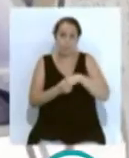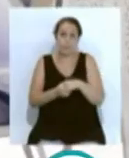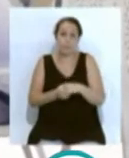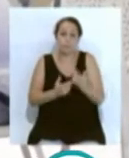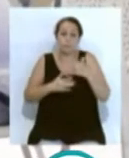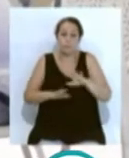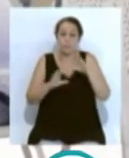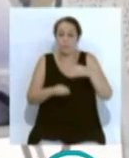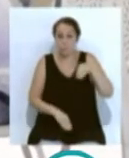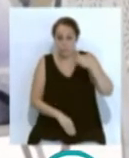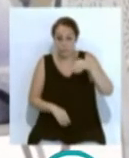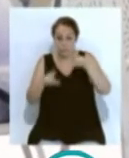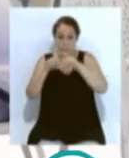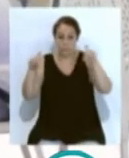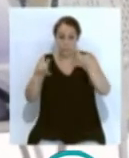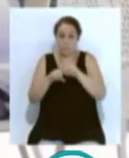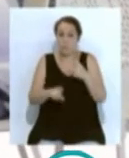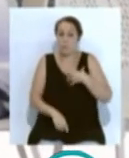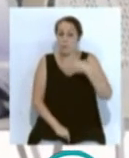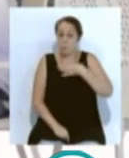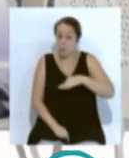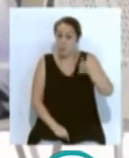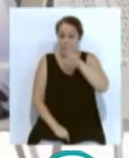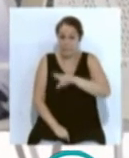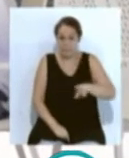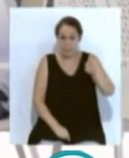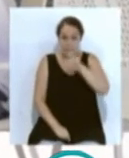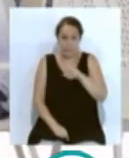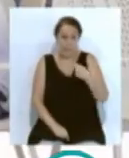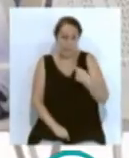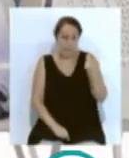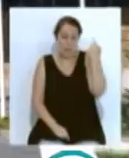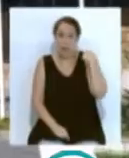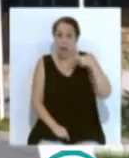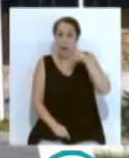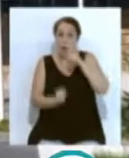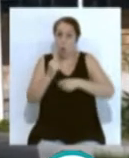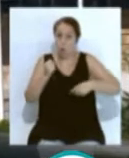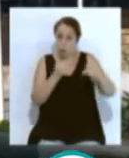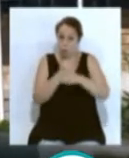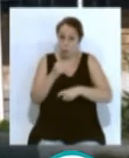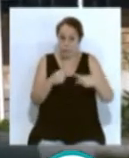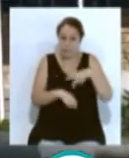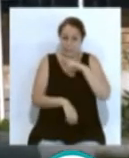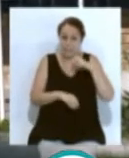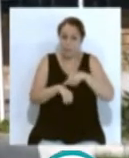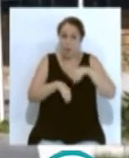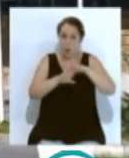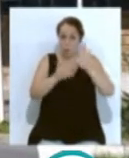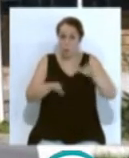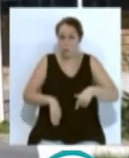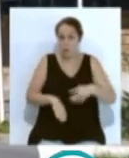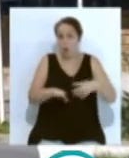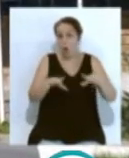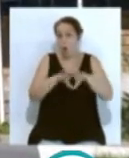obstante, el presidente de la patronal ve posible que se repita el comportamiento del mes de agosto y que las reservas de última hora eleven la